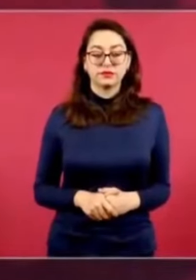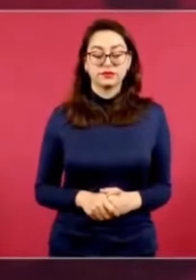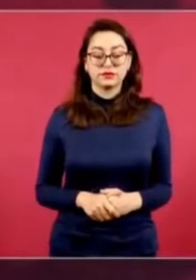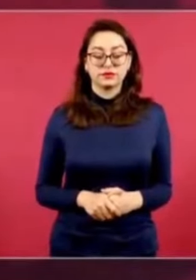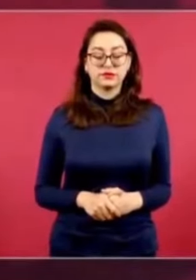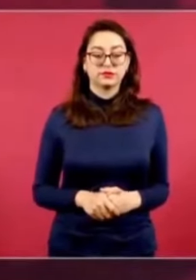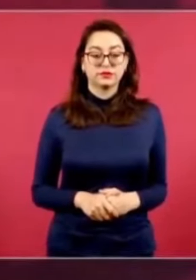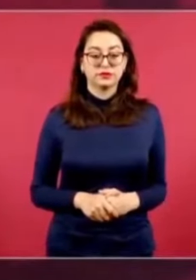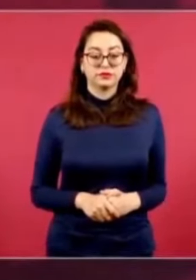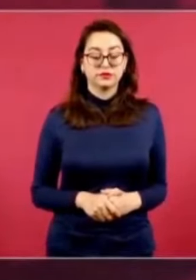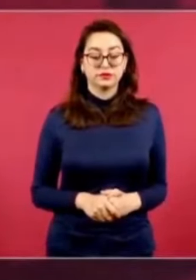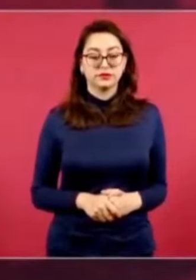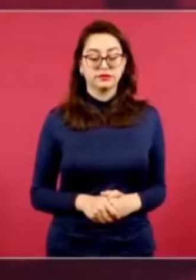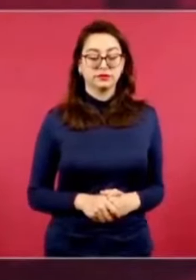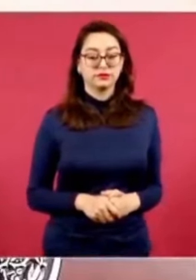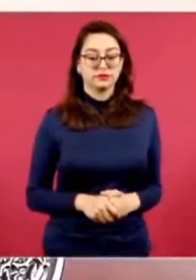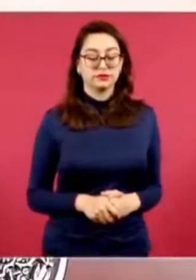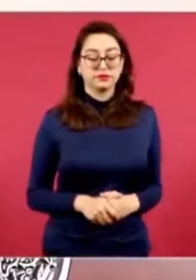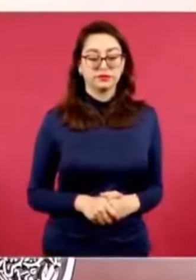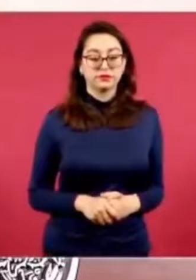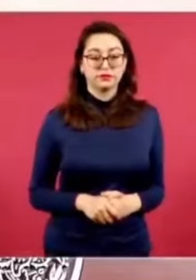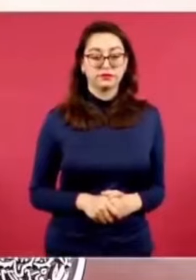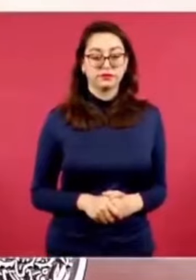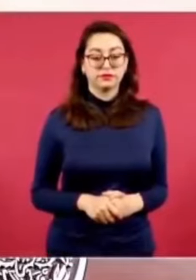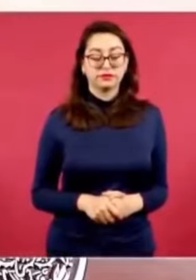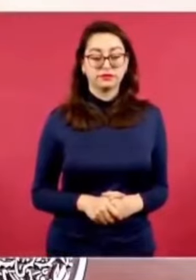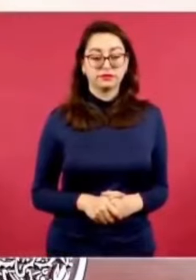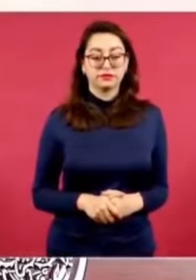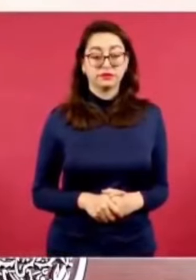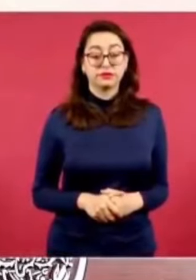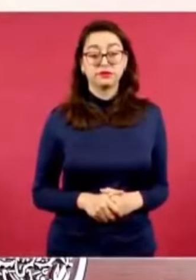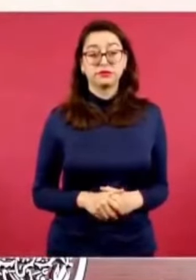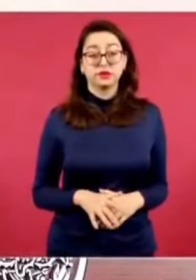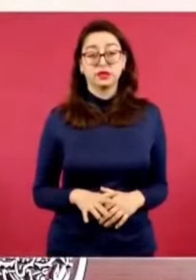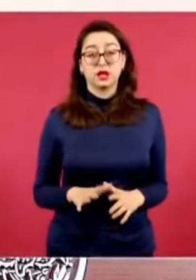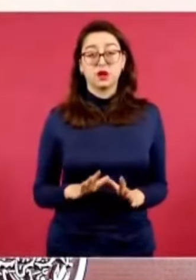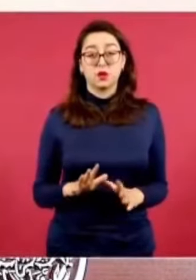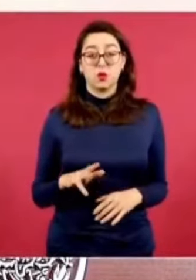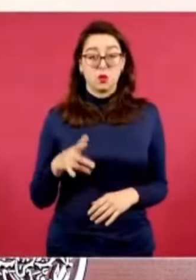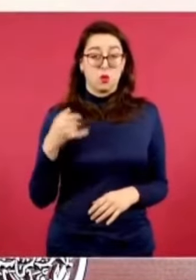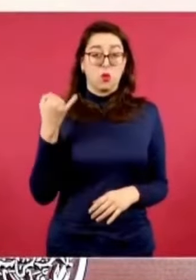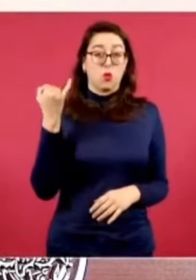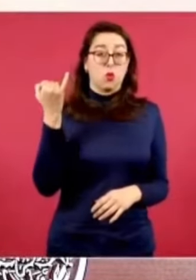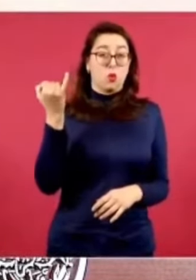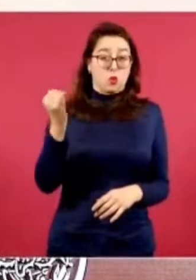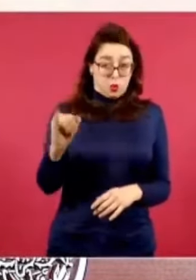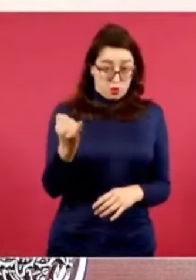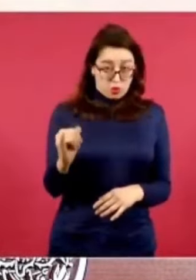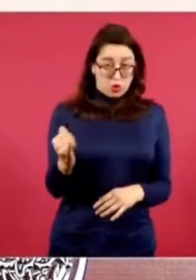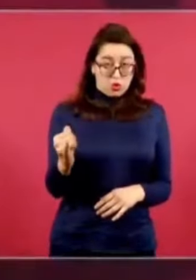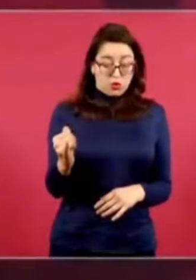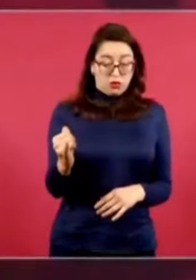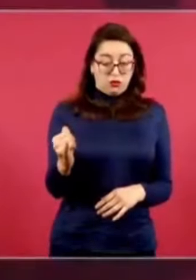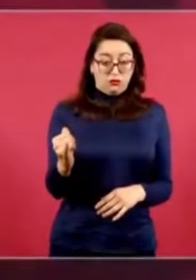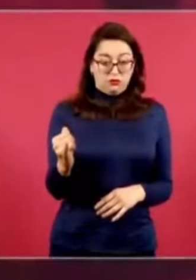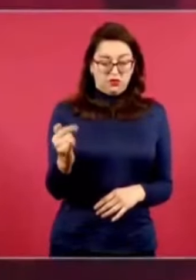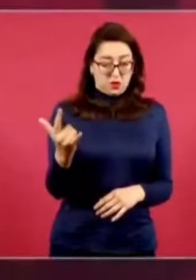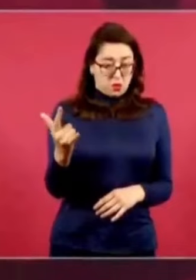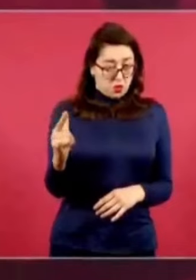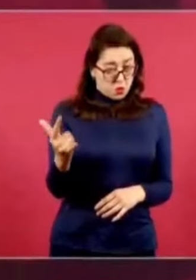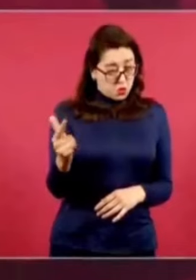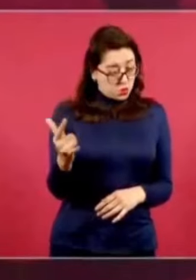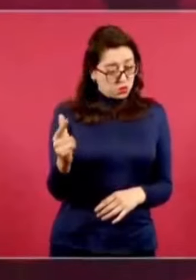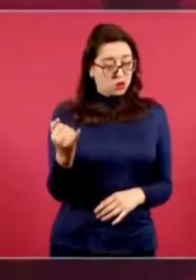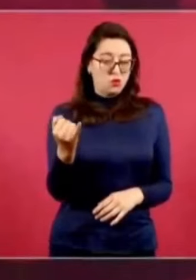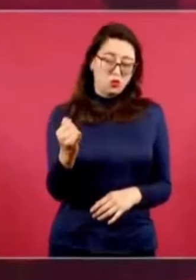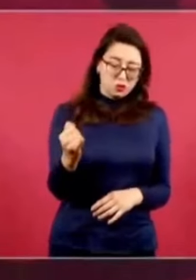Y, pues, como en junio, julio a